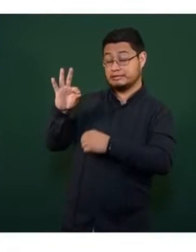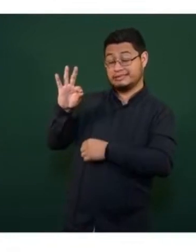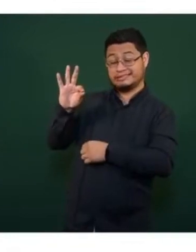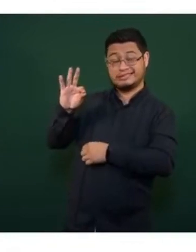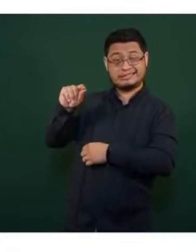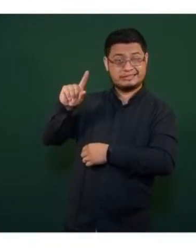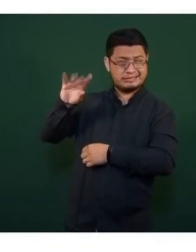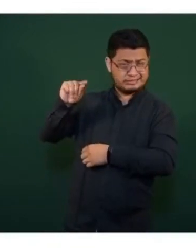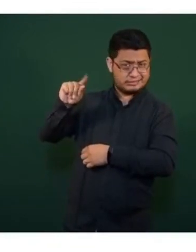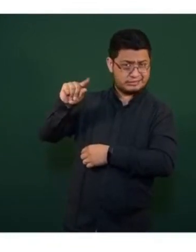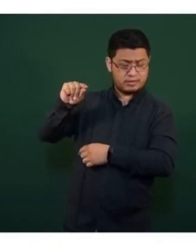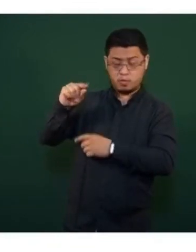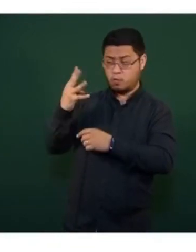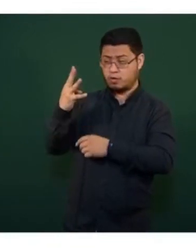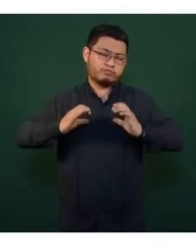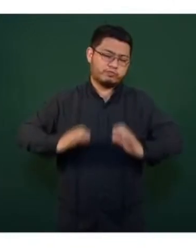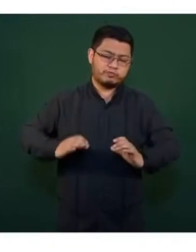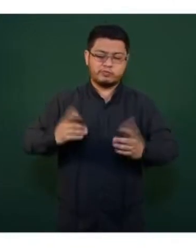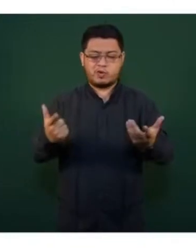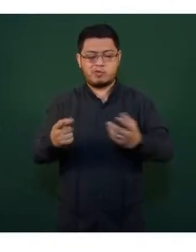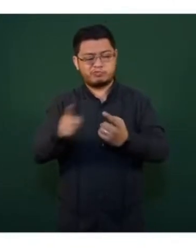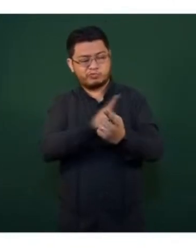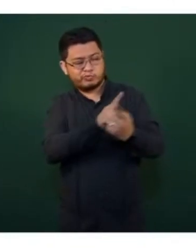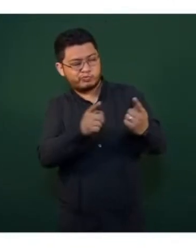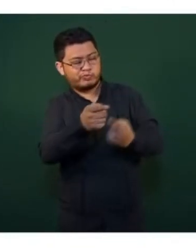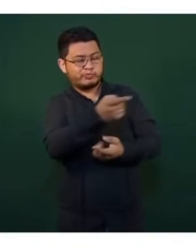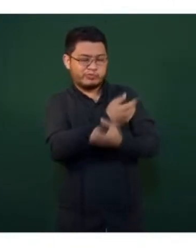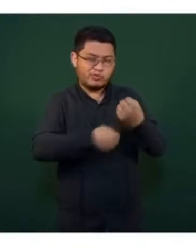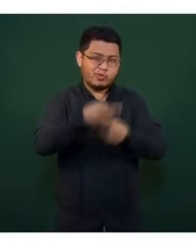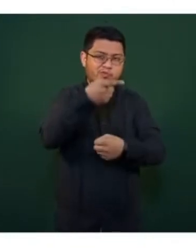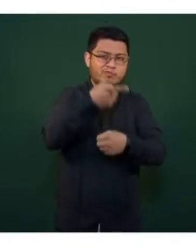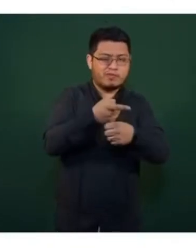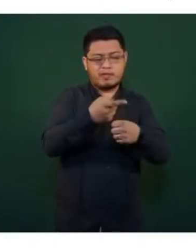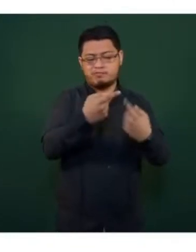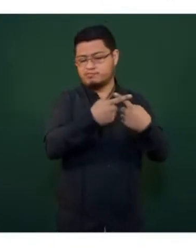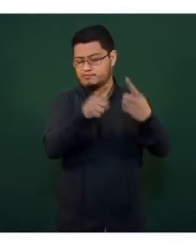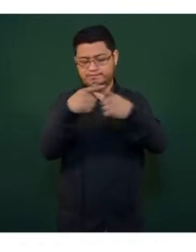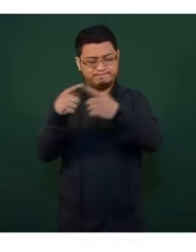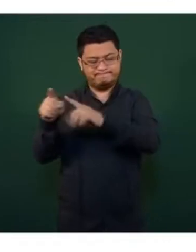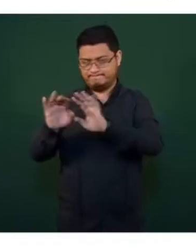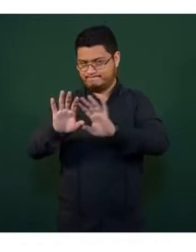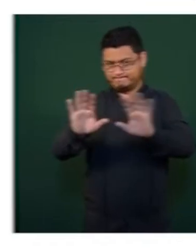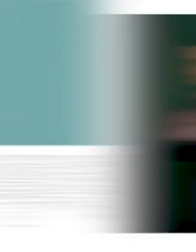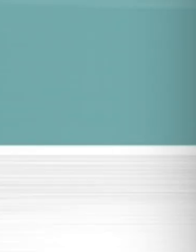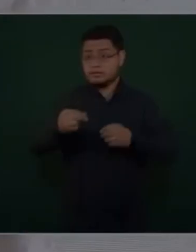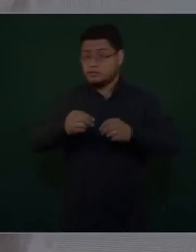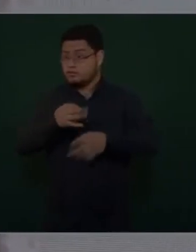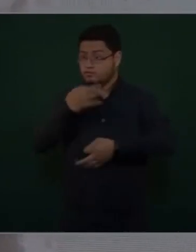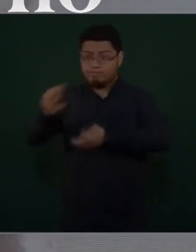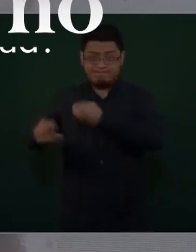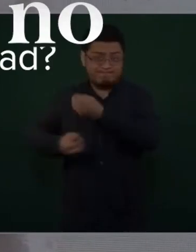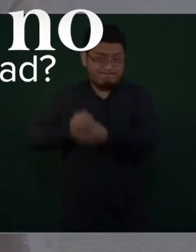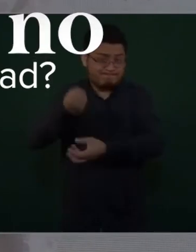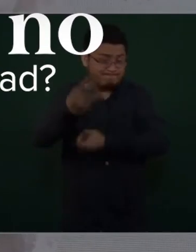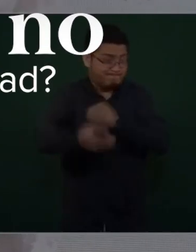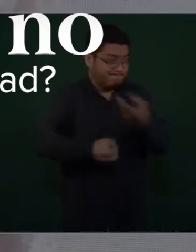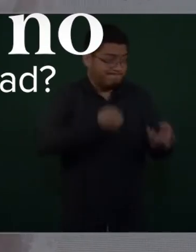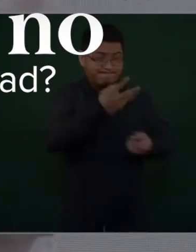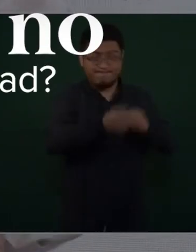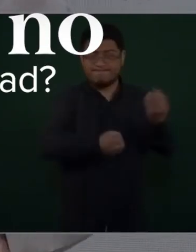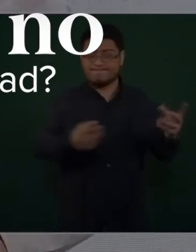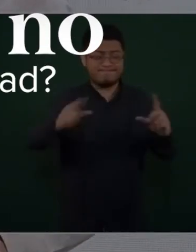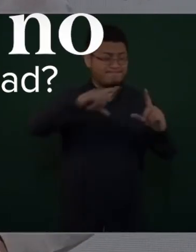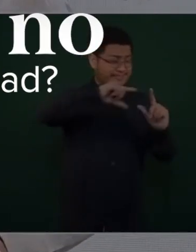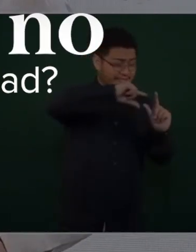de dosis a 74 millones de personas y aseguró que se tienen las vacunas suficientes para todos los mexicanos. ¿Y tú eres de los que no se ha